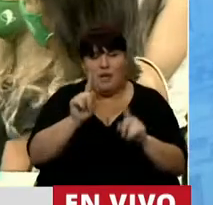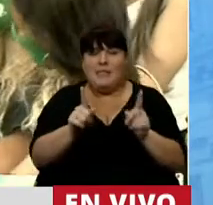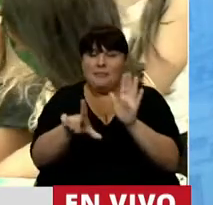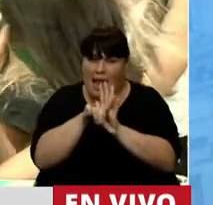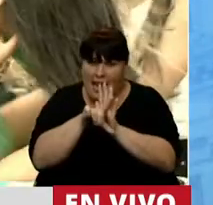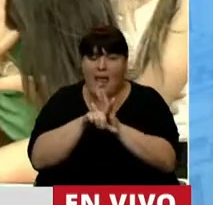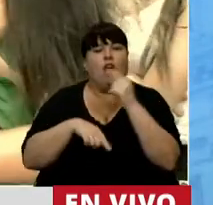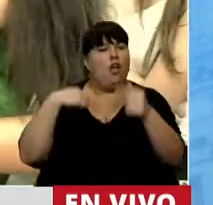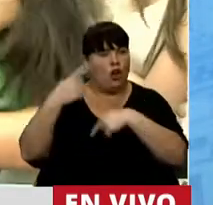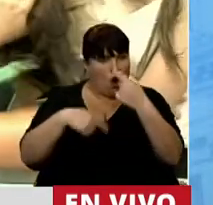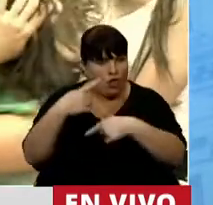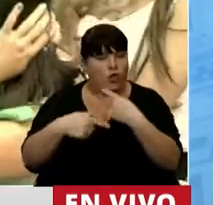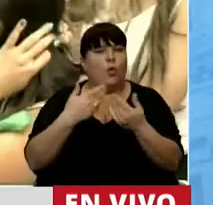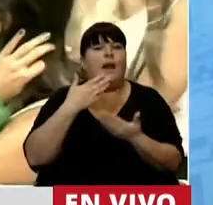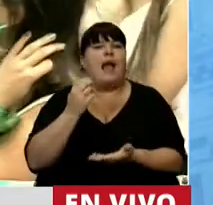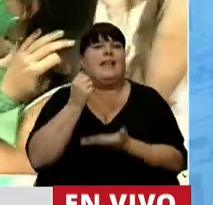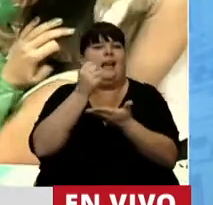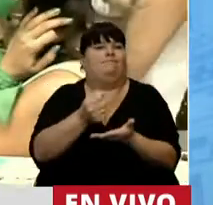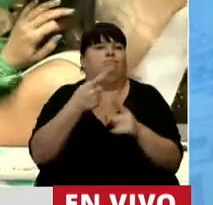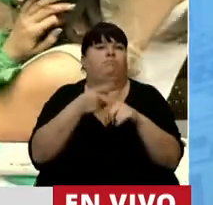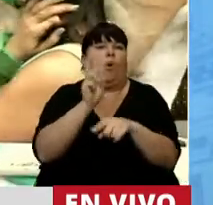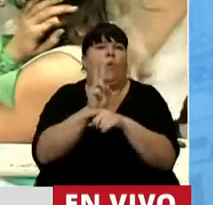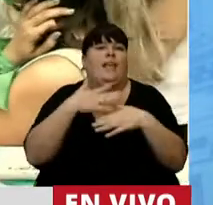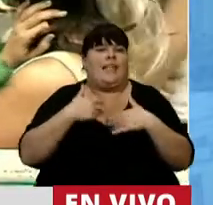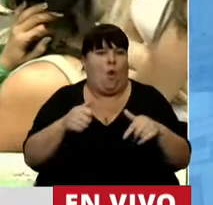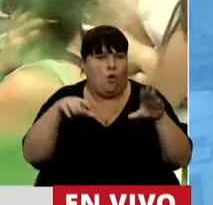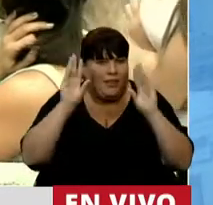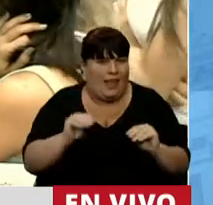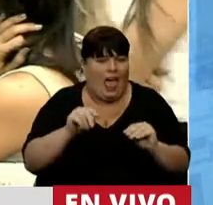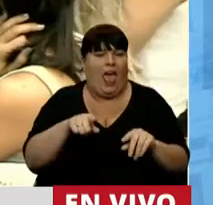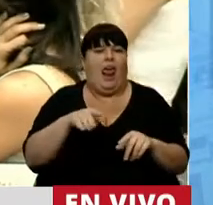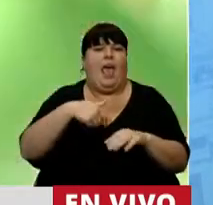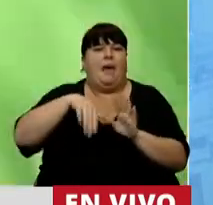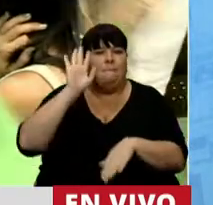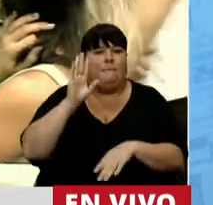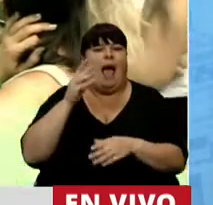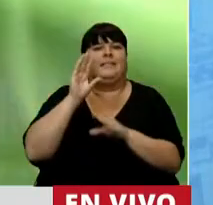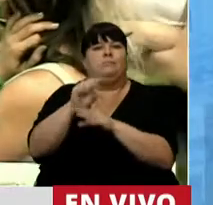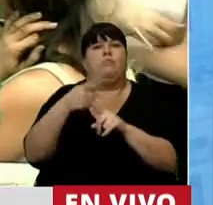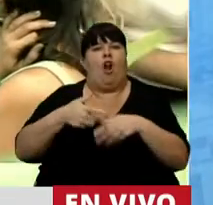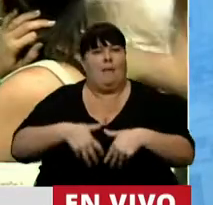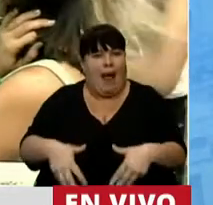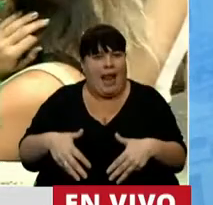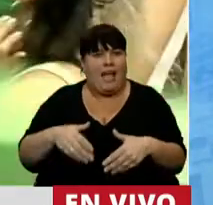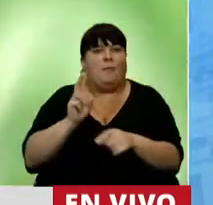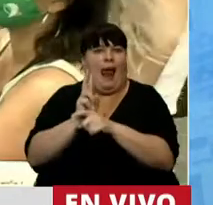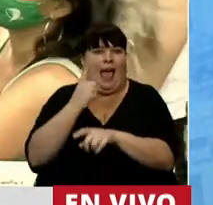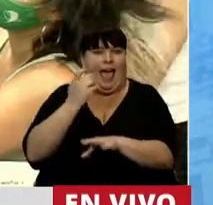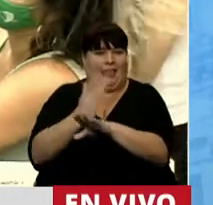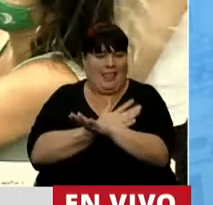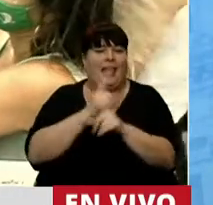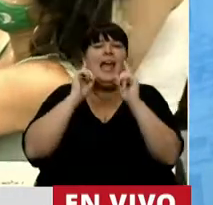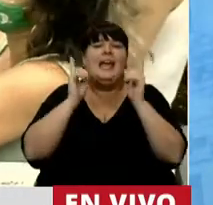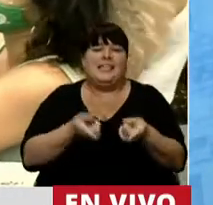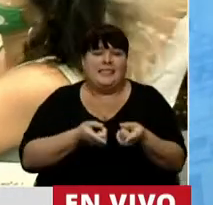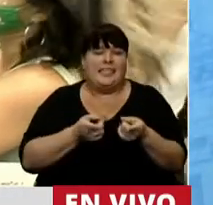seguimos avanzando a través de una asignación por cuidado de salud integral, ampliando la asignación por embarazo para protección social, y